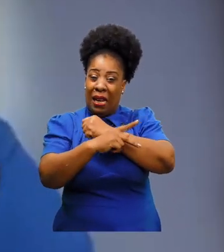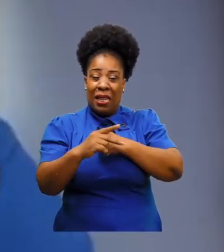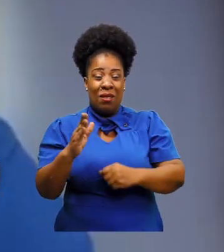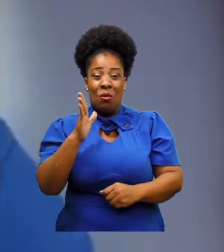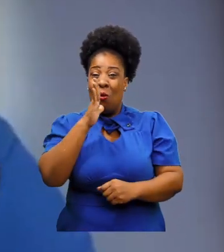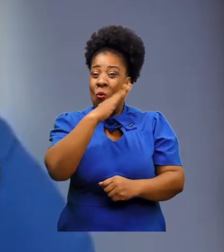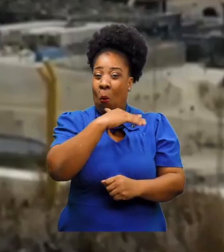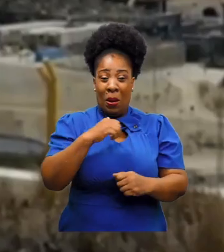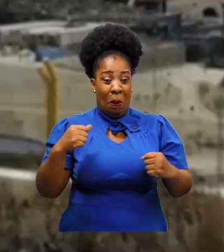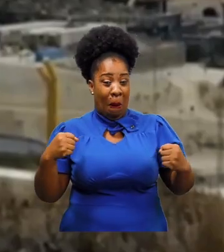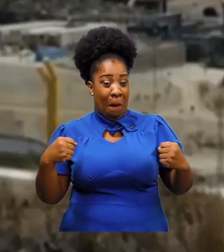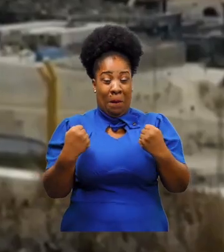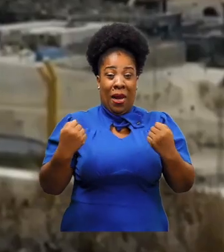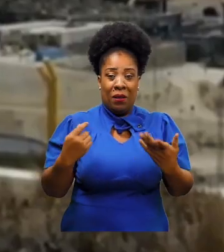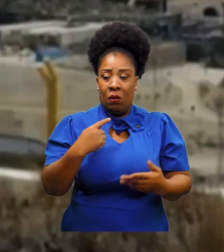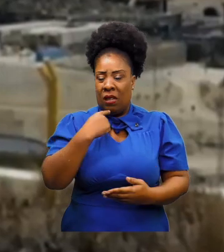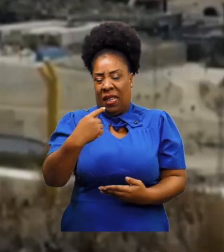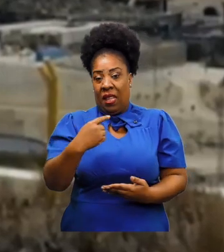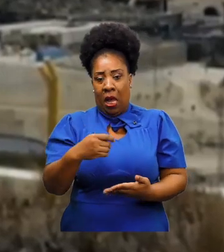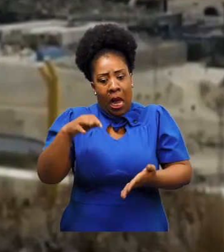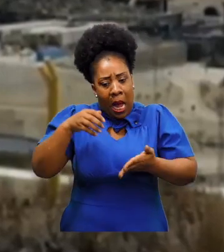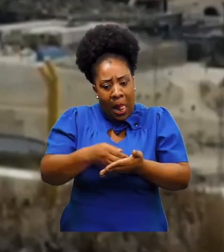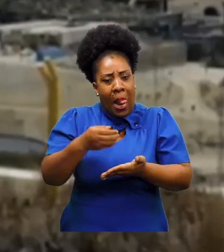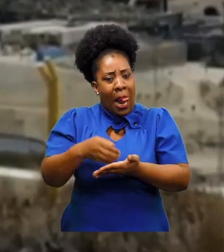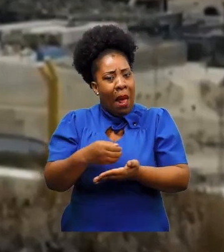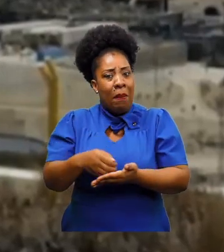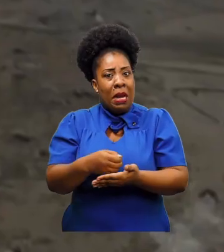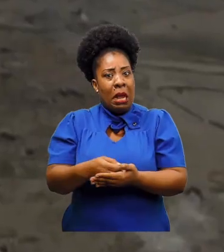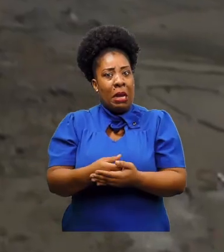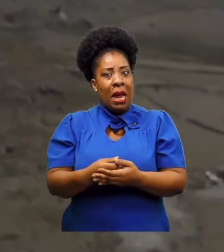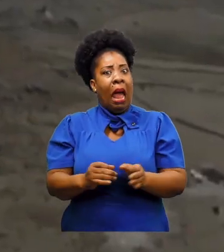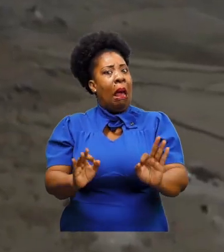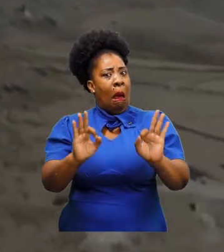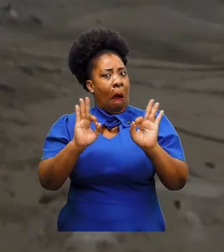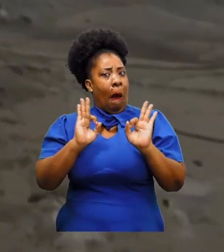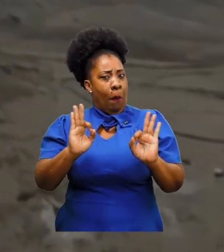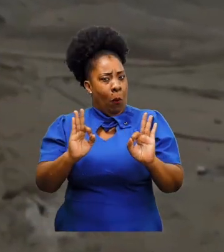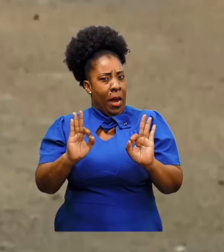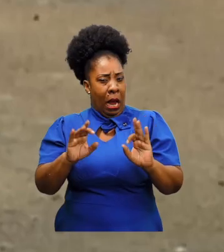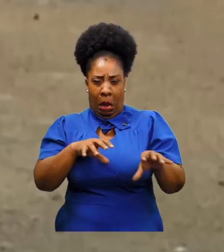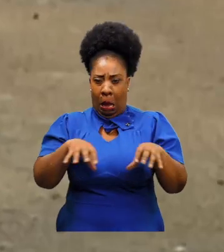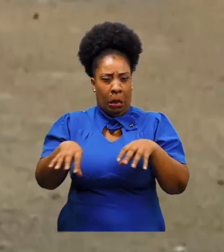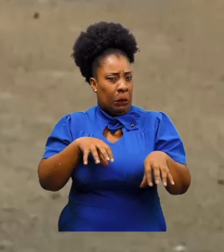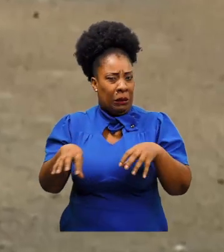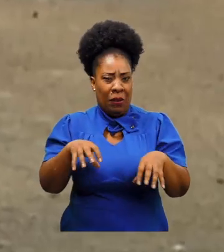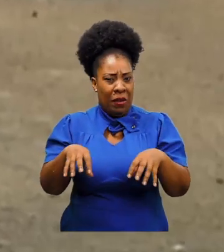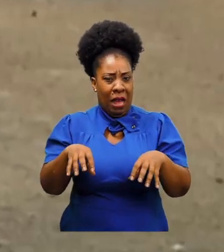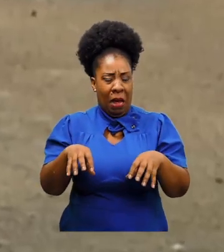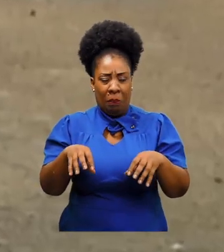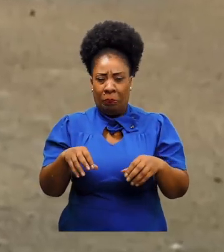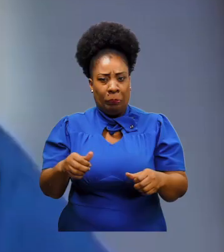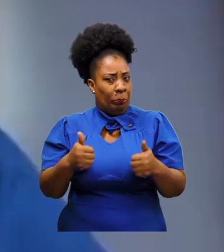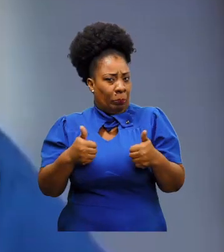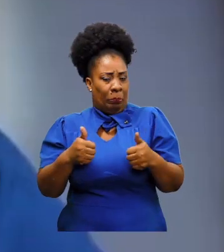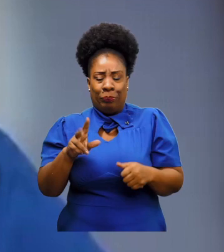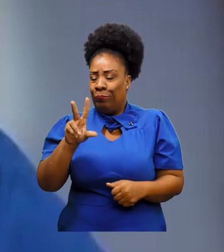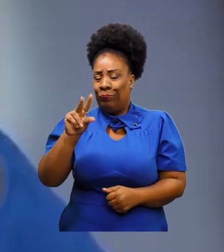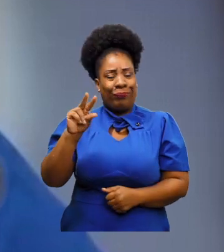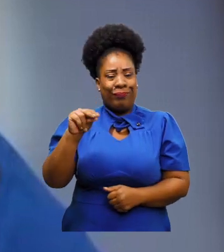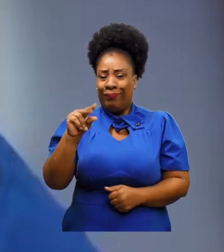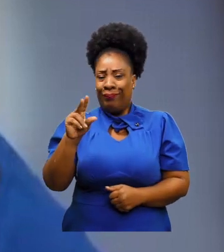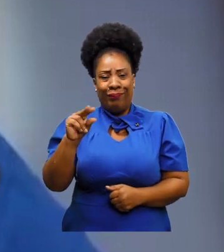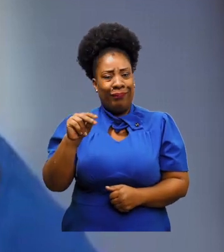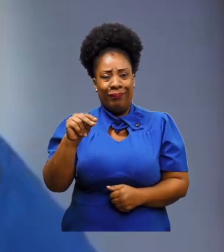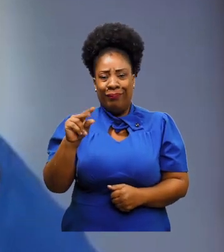impacto que pueda decir que la minería es realmente una actividad que va en beneficio